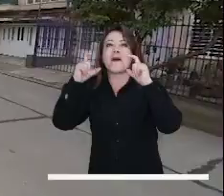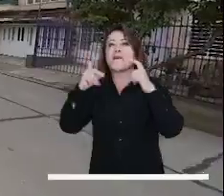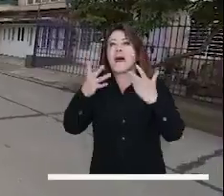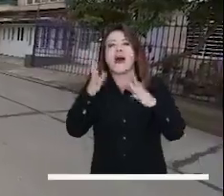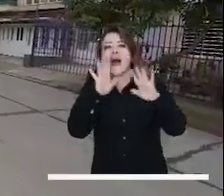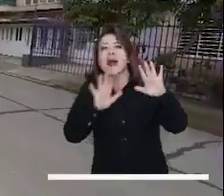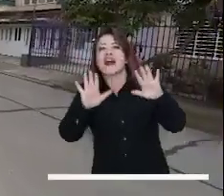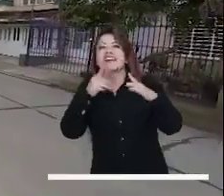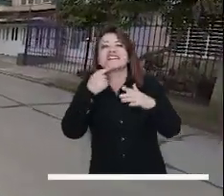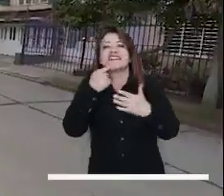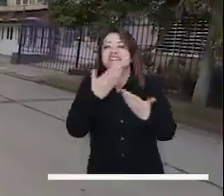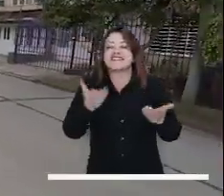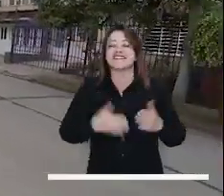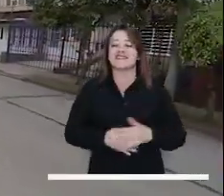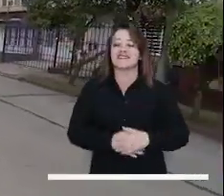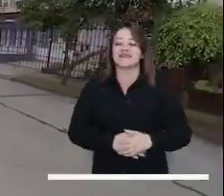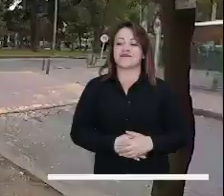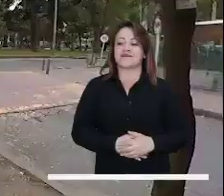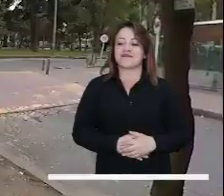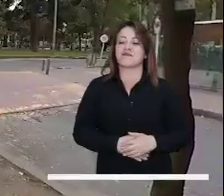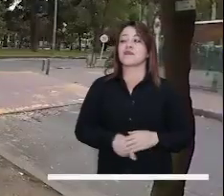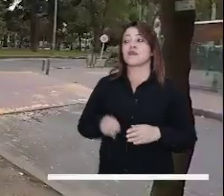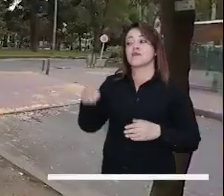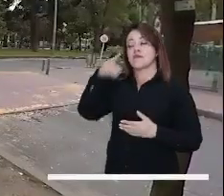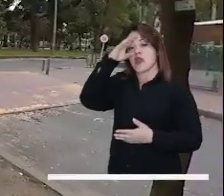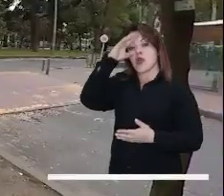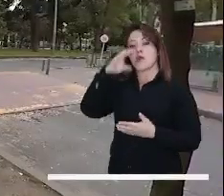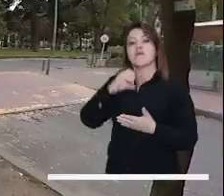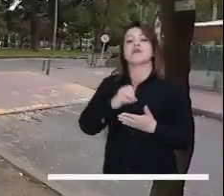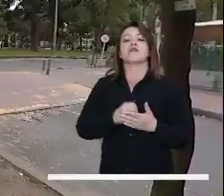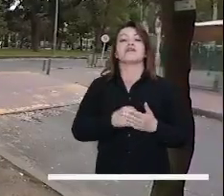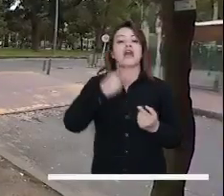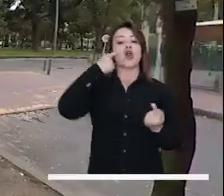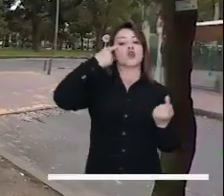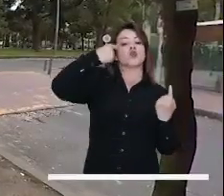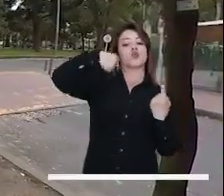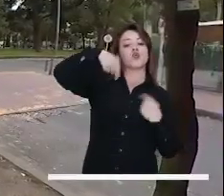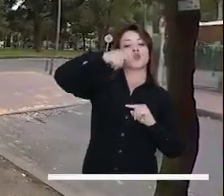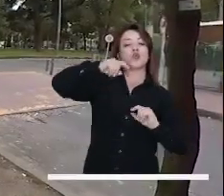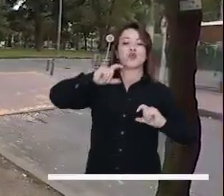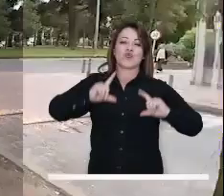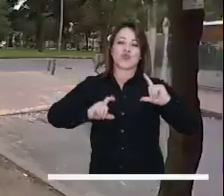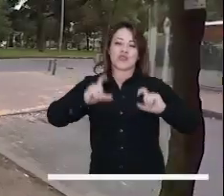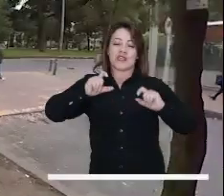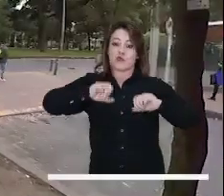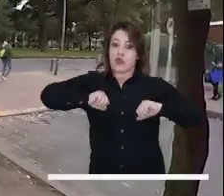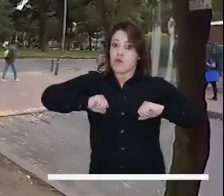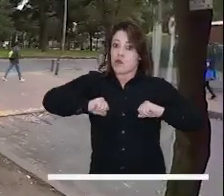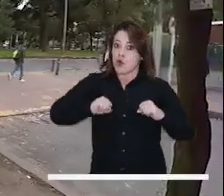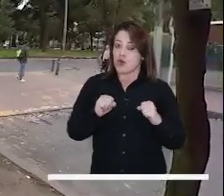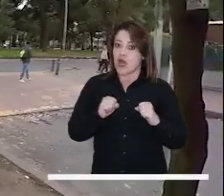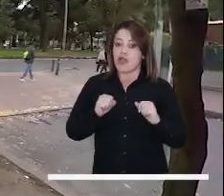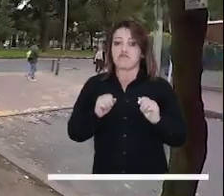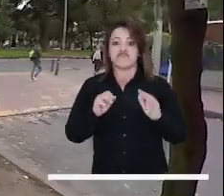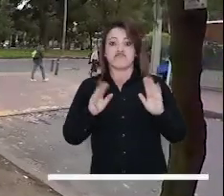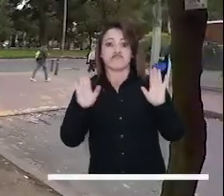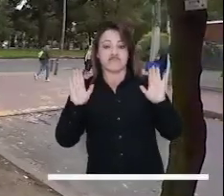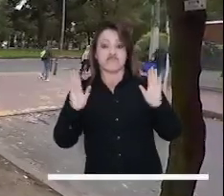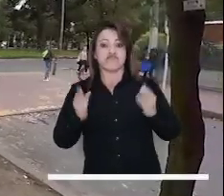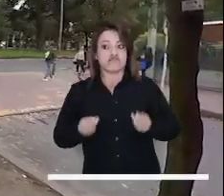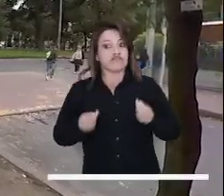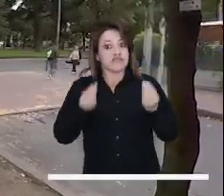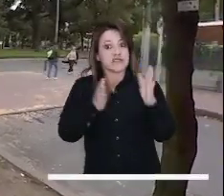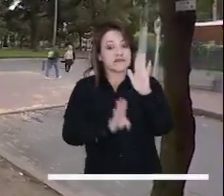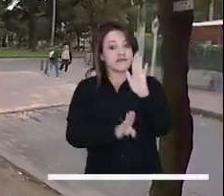en nuestra ciudad? Veamos qué nos dice. ¿Usted qué piensa del turismo en Bogotá? ¿Piensa que puede